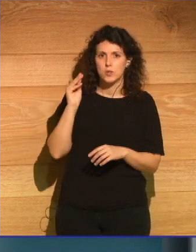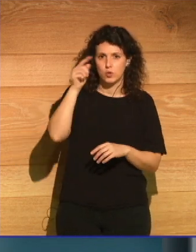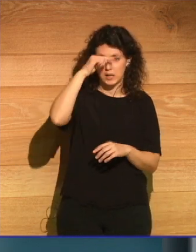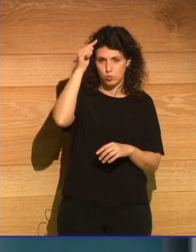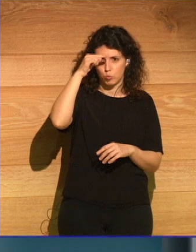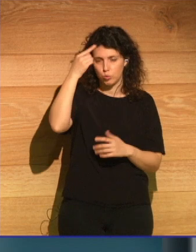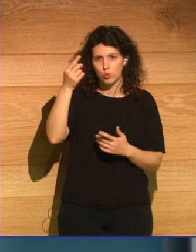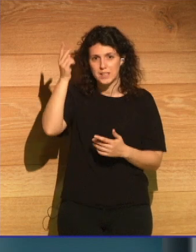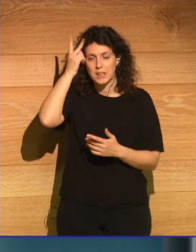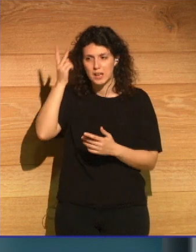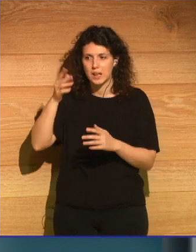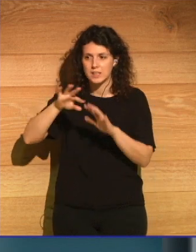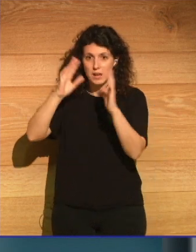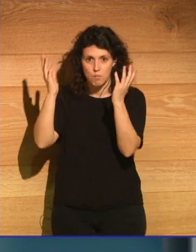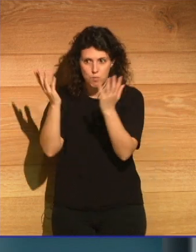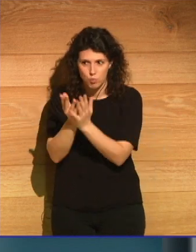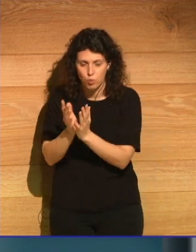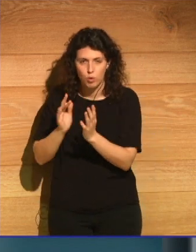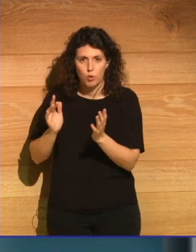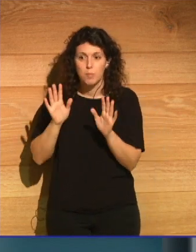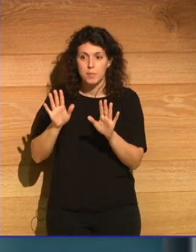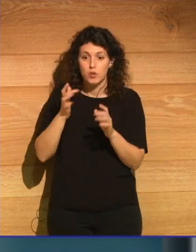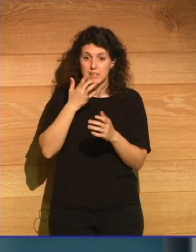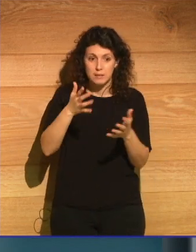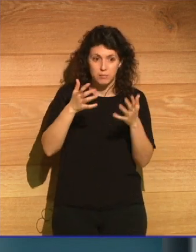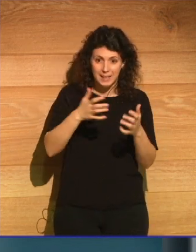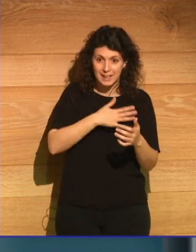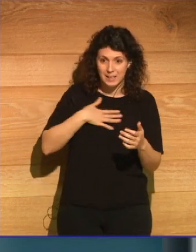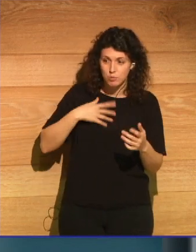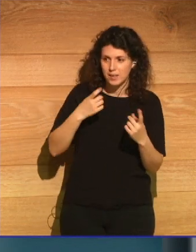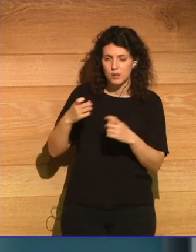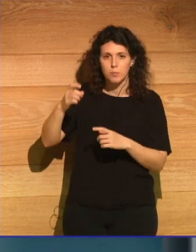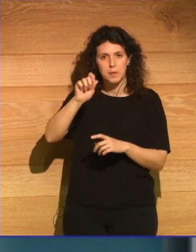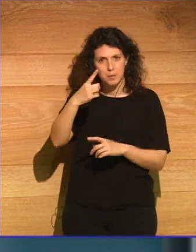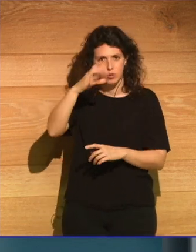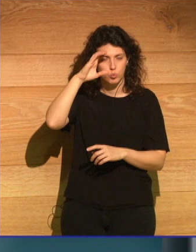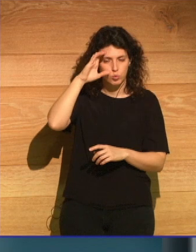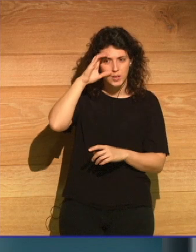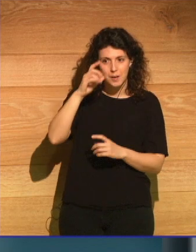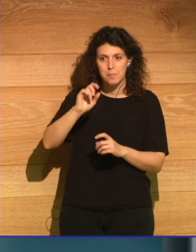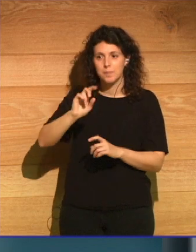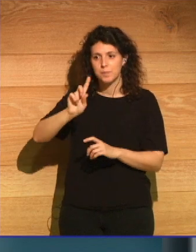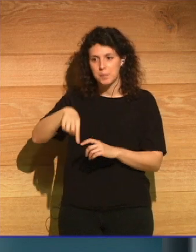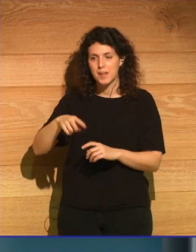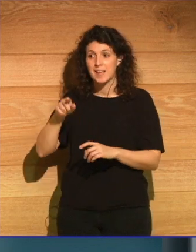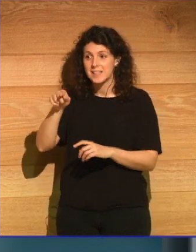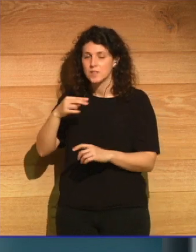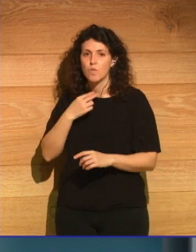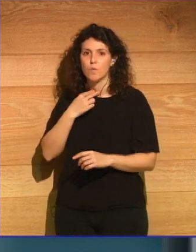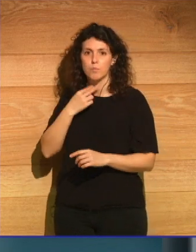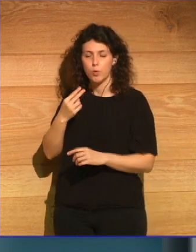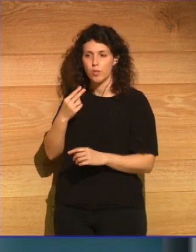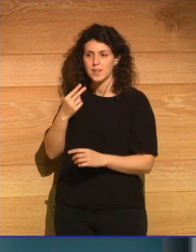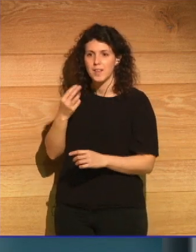indígenas alrededor del mundo, pero para poder beneficiarnos de eso tenemos que poder escuchar, tenemos que permitir que esas voces tomen